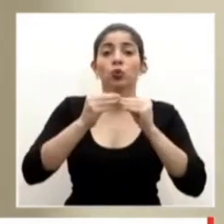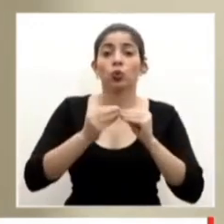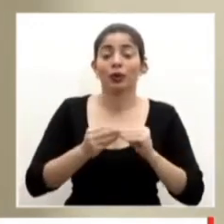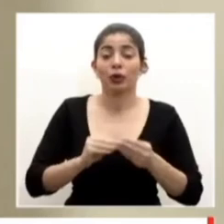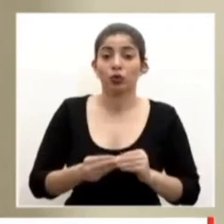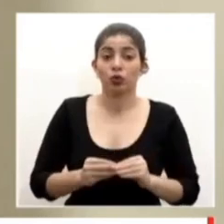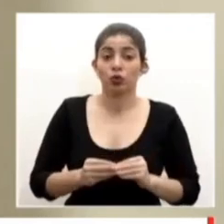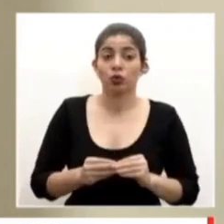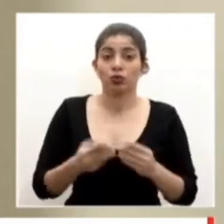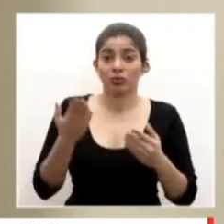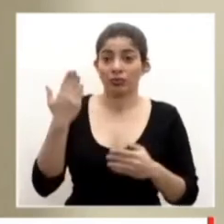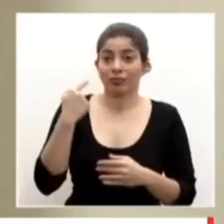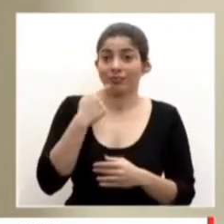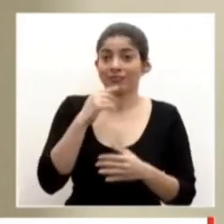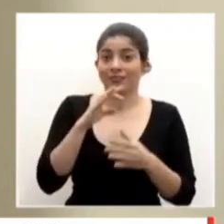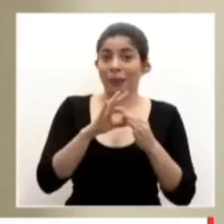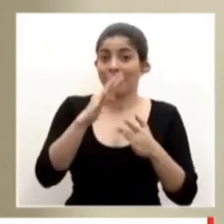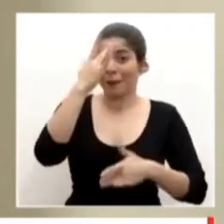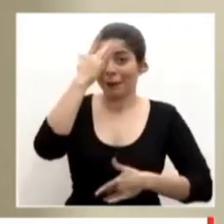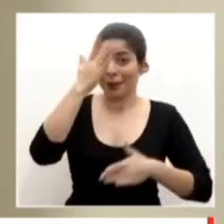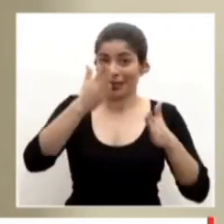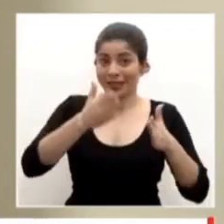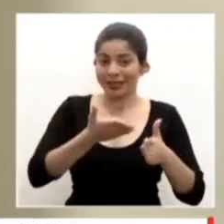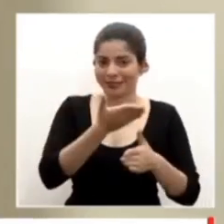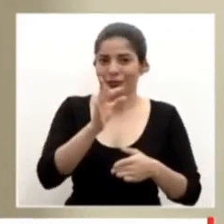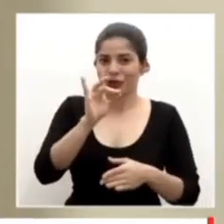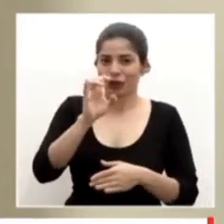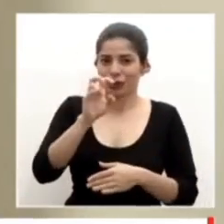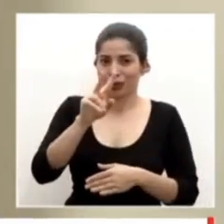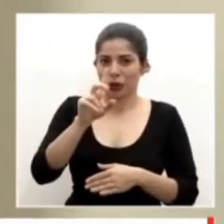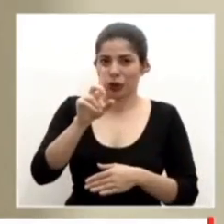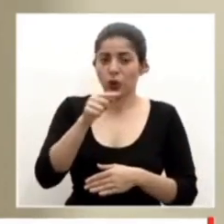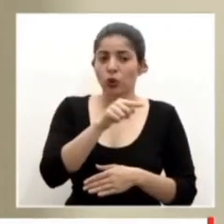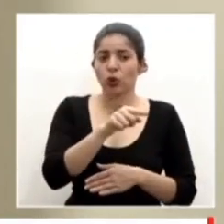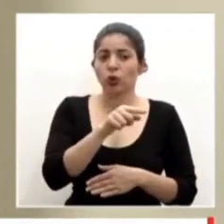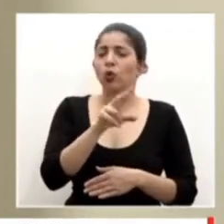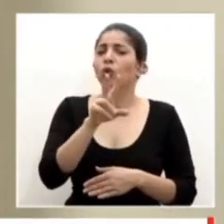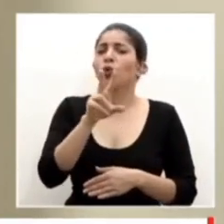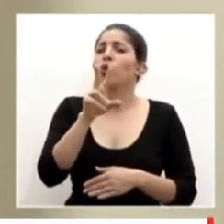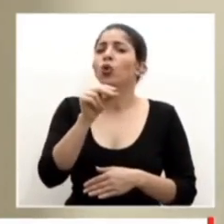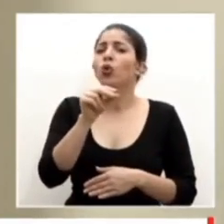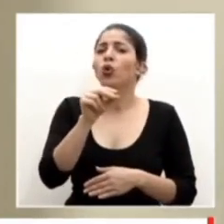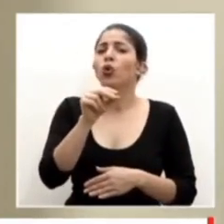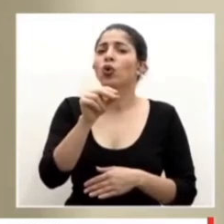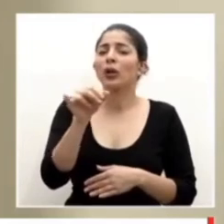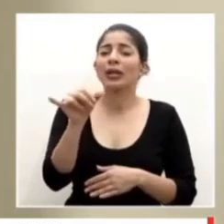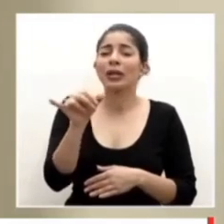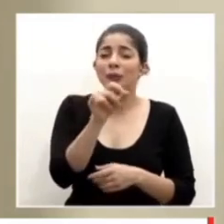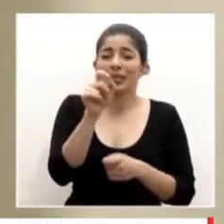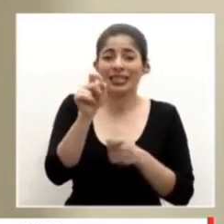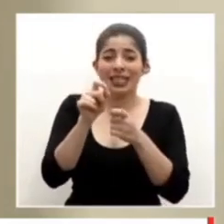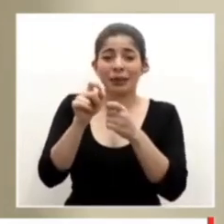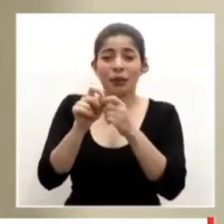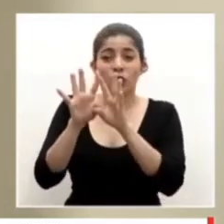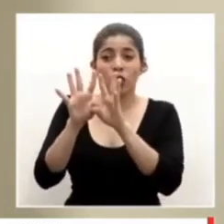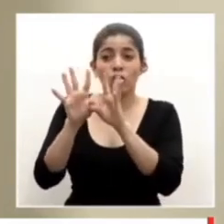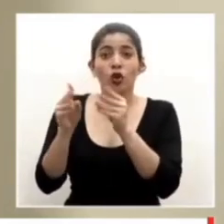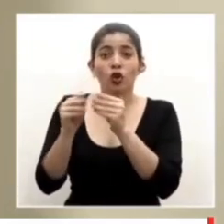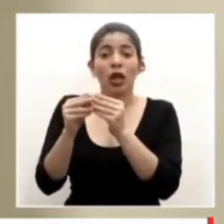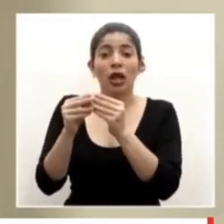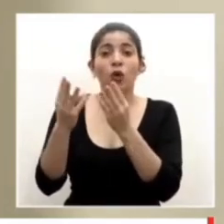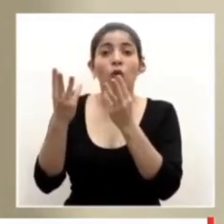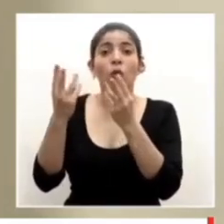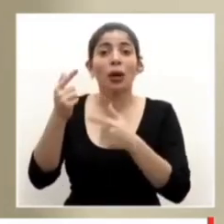que mencioné de pacientes, que son esos 821, no coinciden exactamente con el total de número